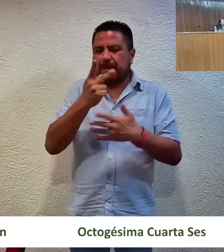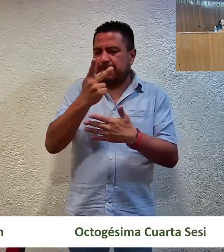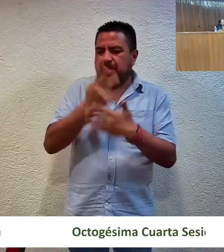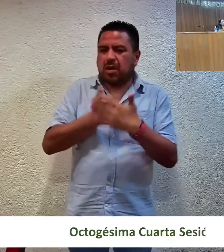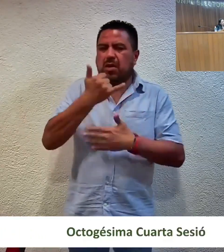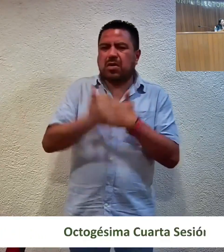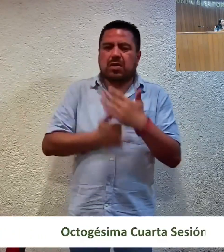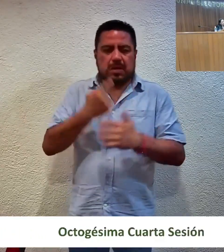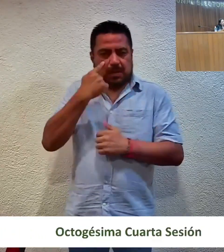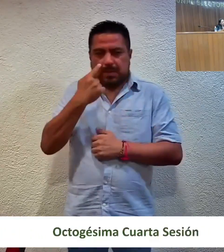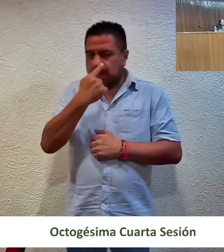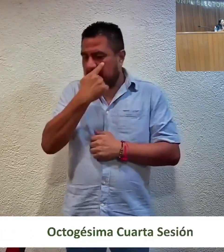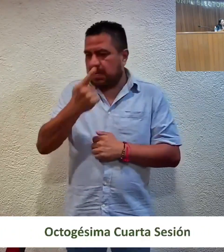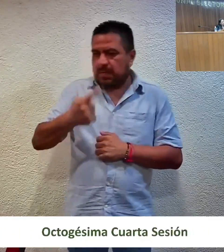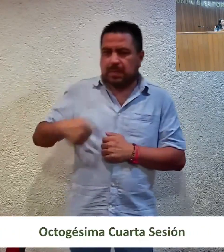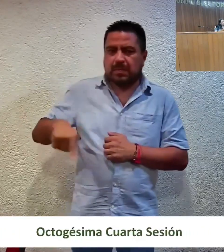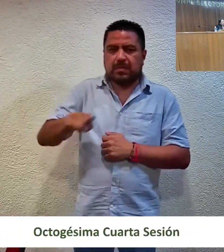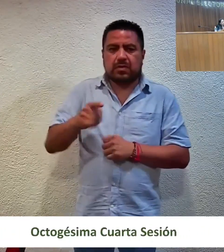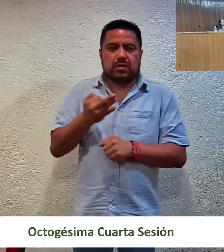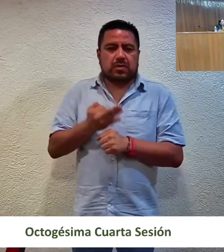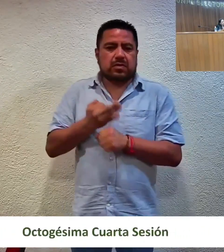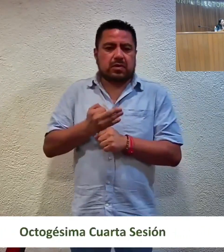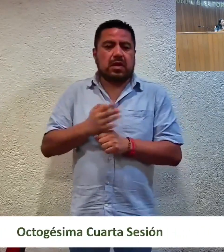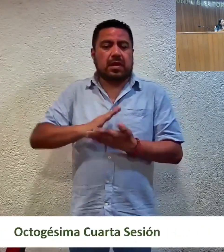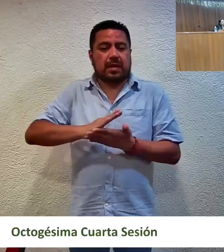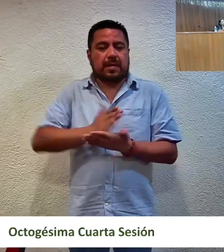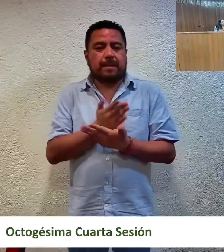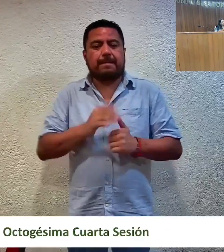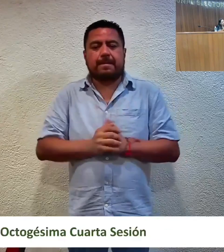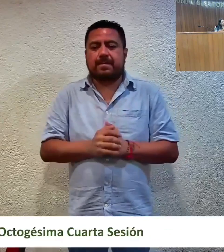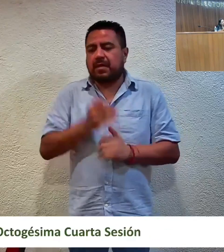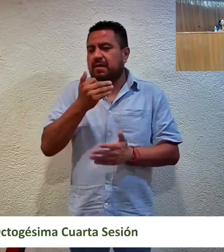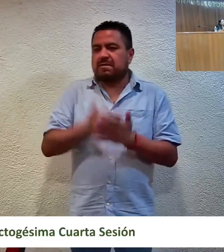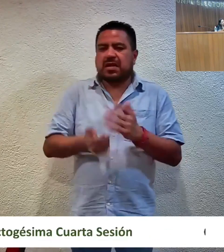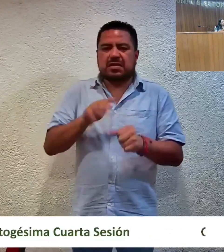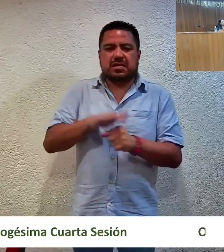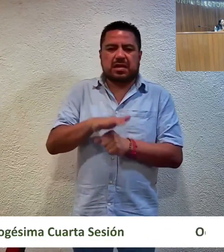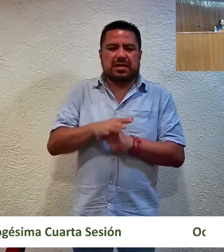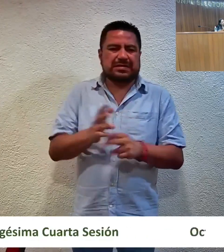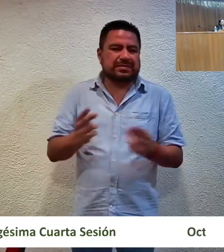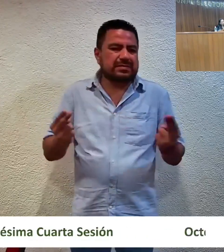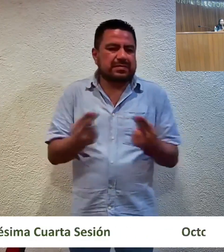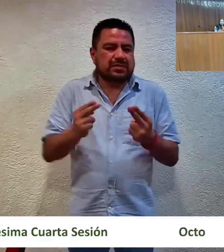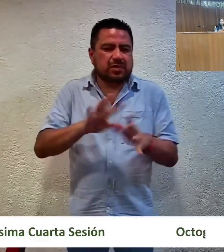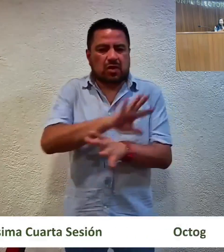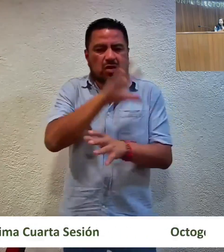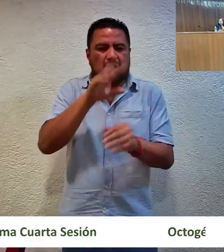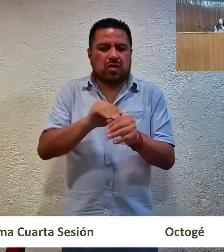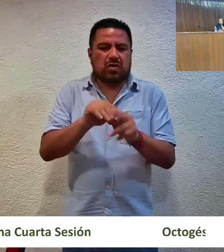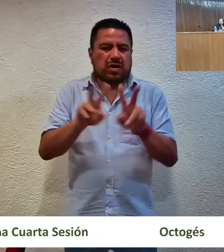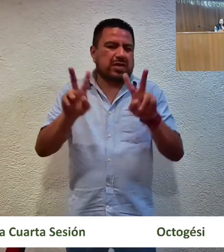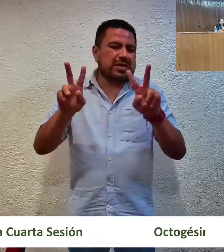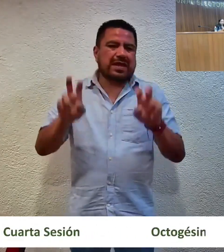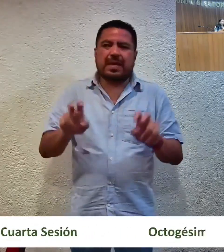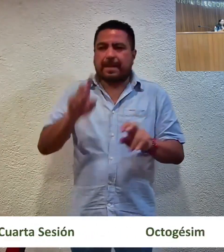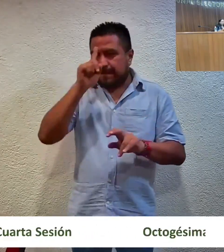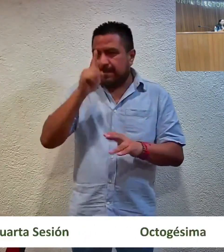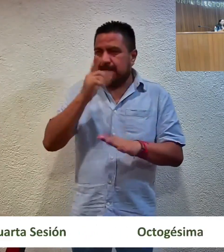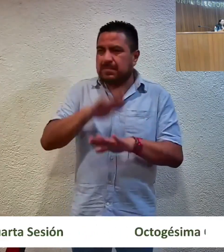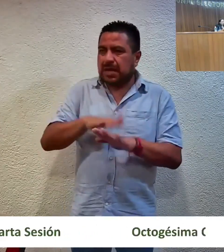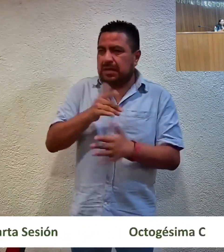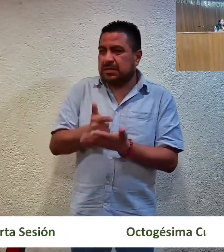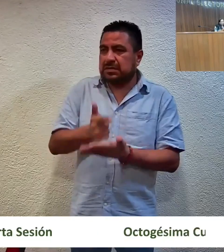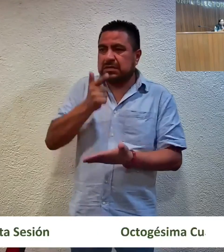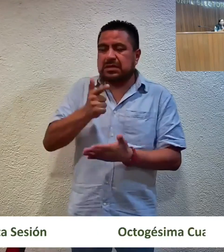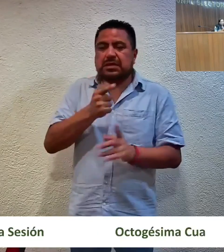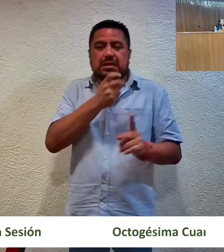que se somete a su consideración. Además, resulta innecesario el estudio de los restantes temas de agravio, toda vez que la